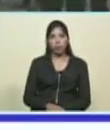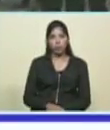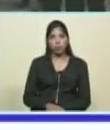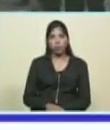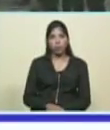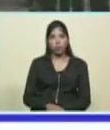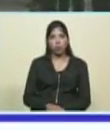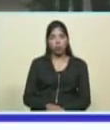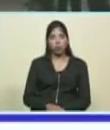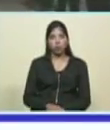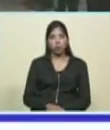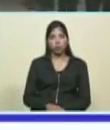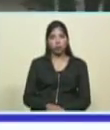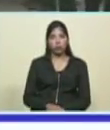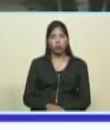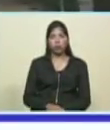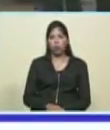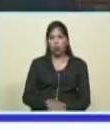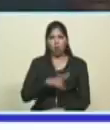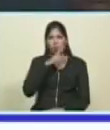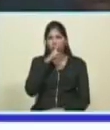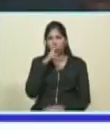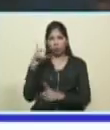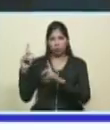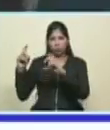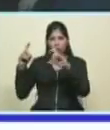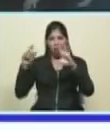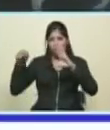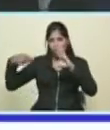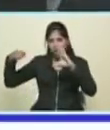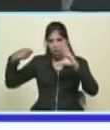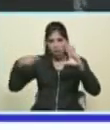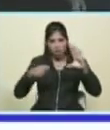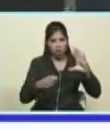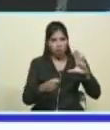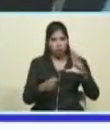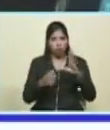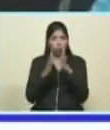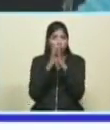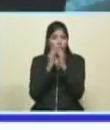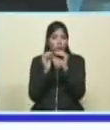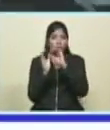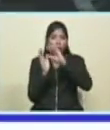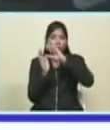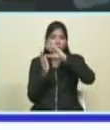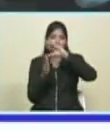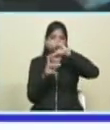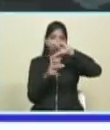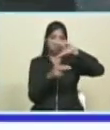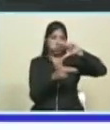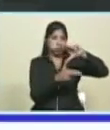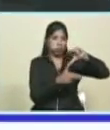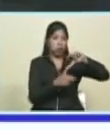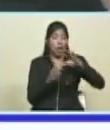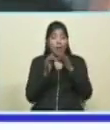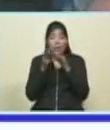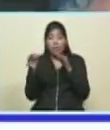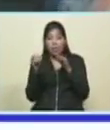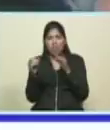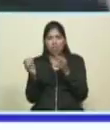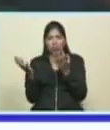verdaderamente dramática las imágenes de cómo quedó destrozada la isla de Barbuda